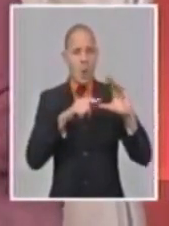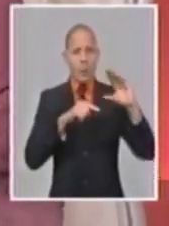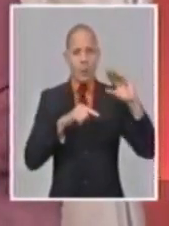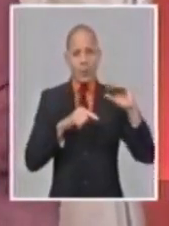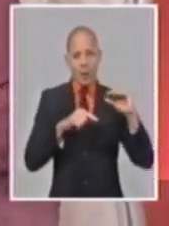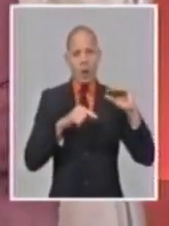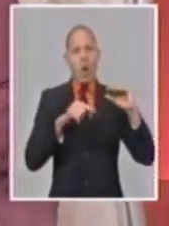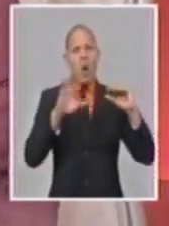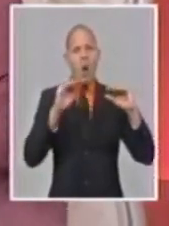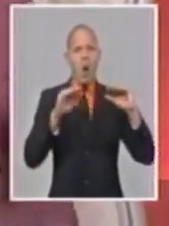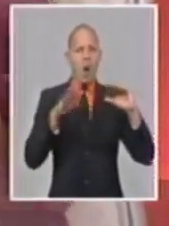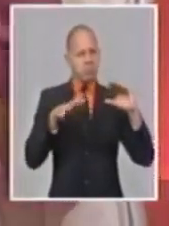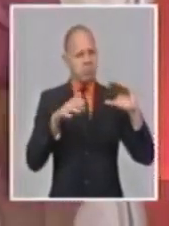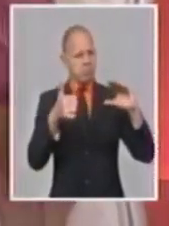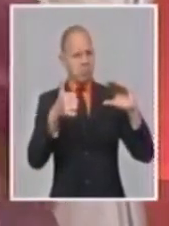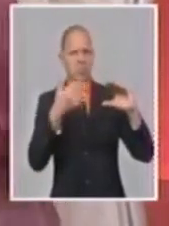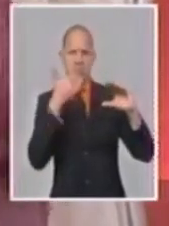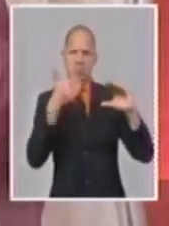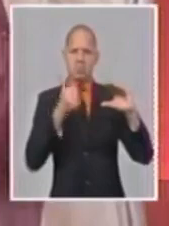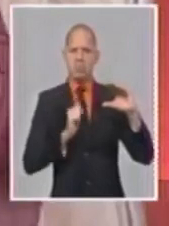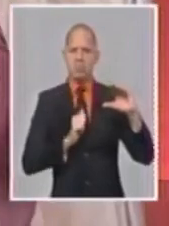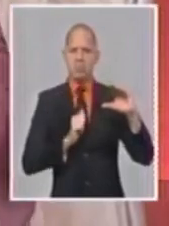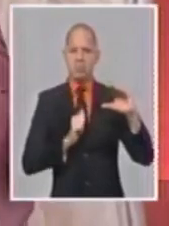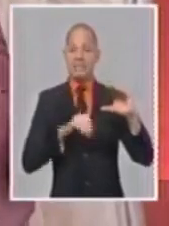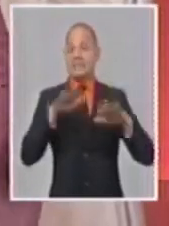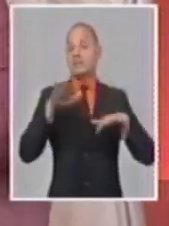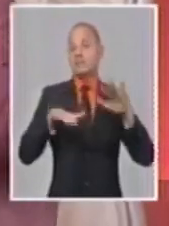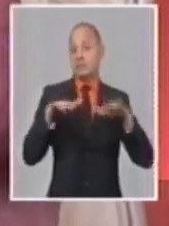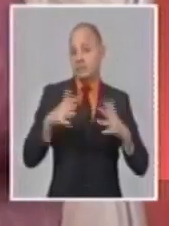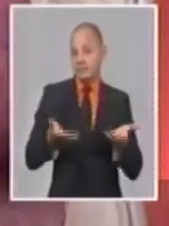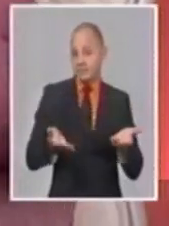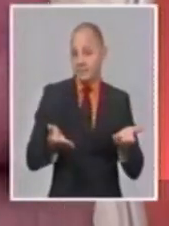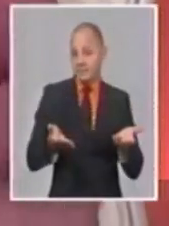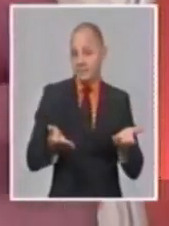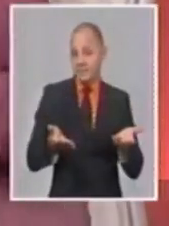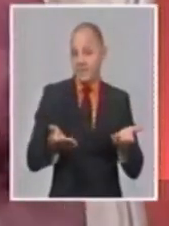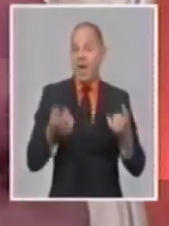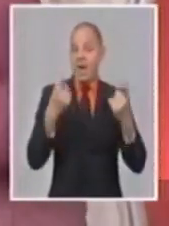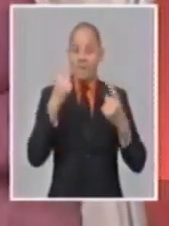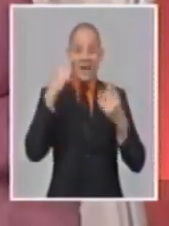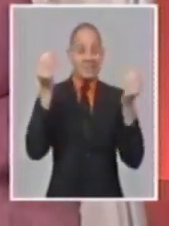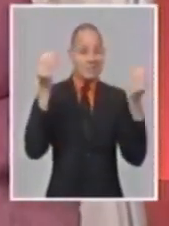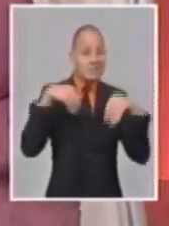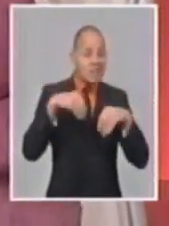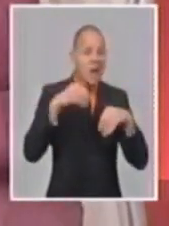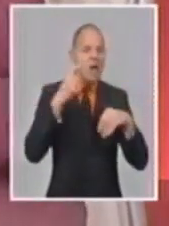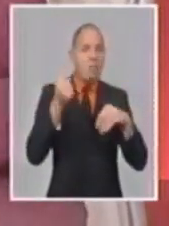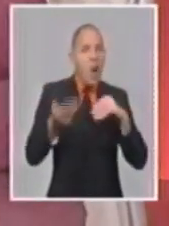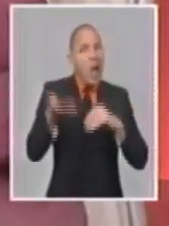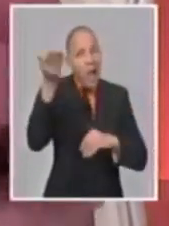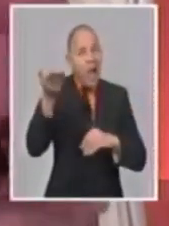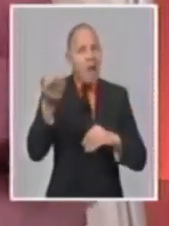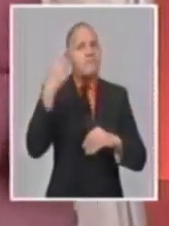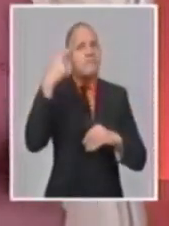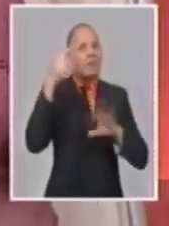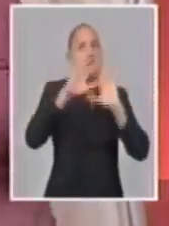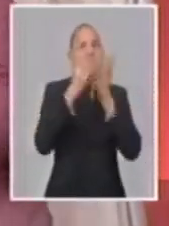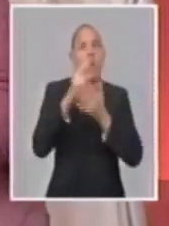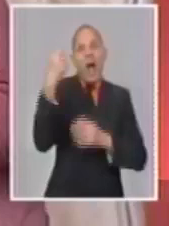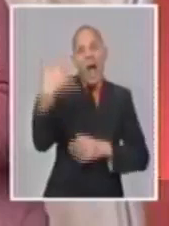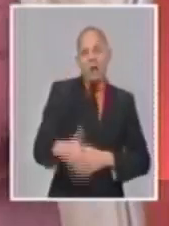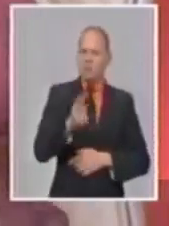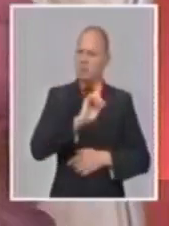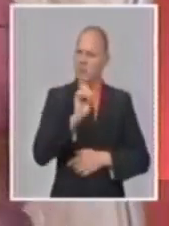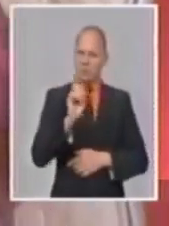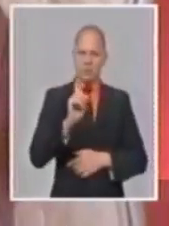hablado bastante acá, después nos vamos a referir. ¿Y qué es lo que no se mueve como parte de esa capacidad de compra que yo